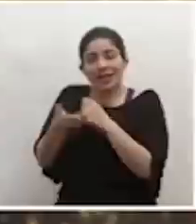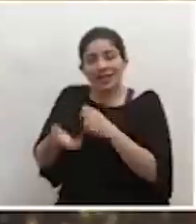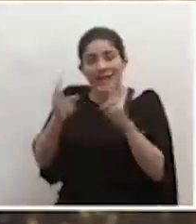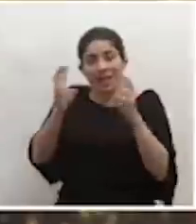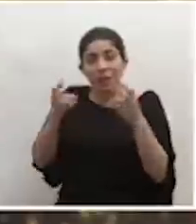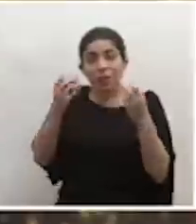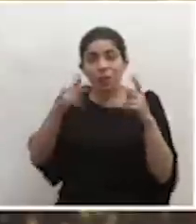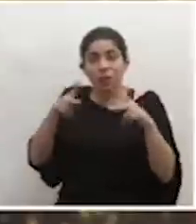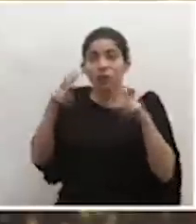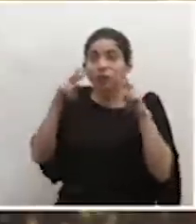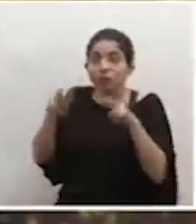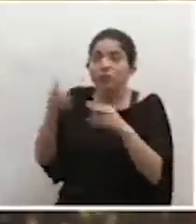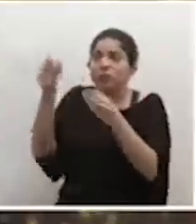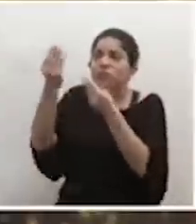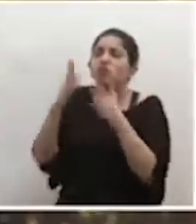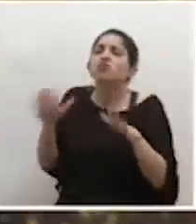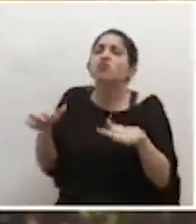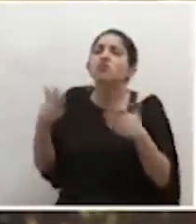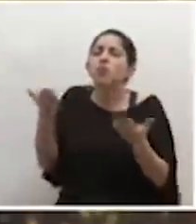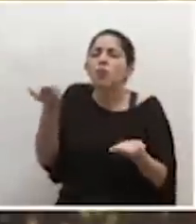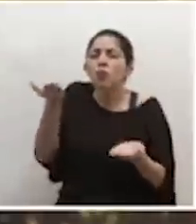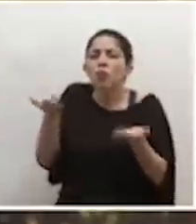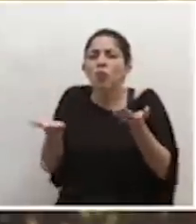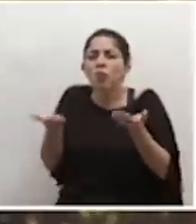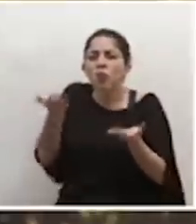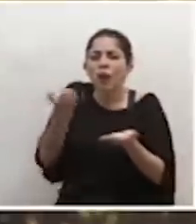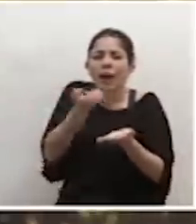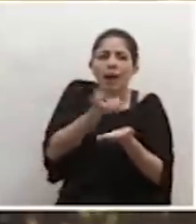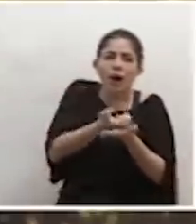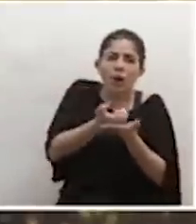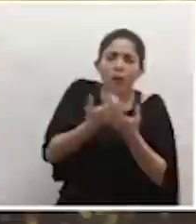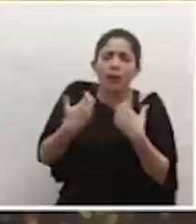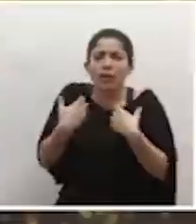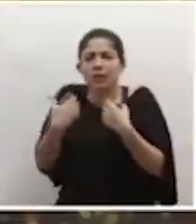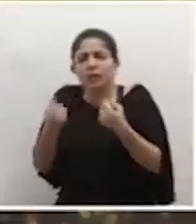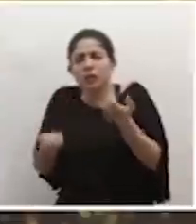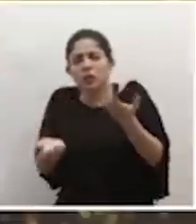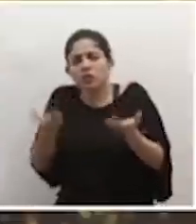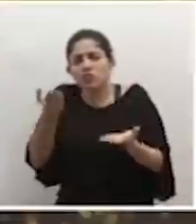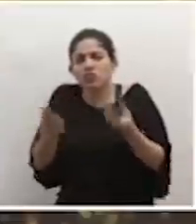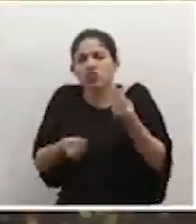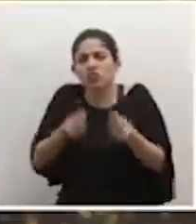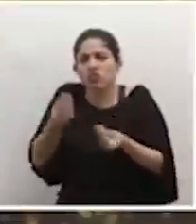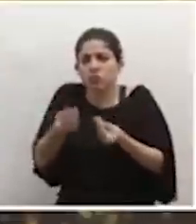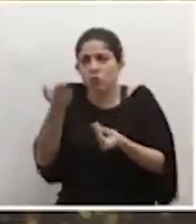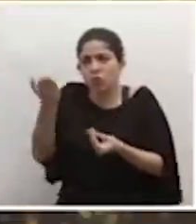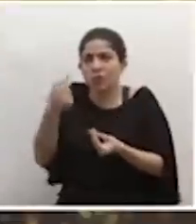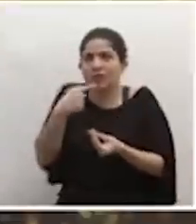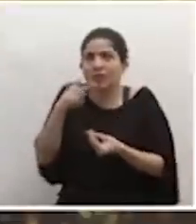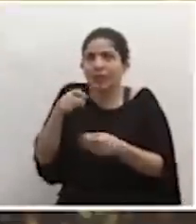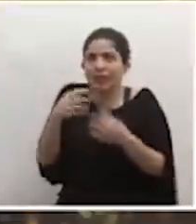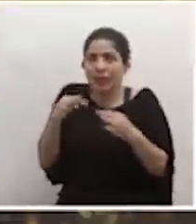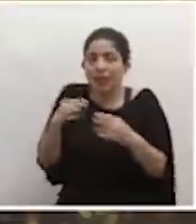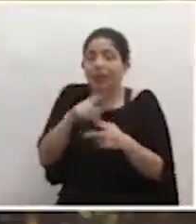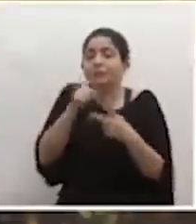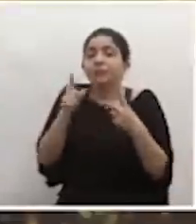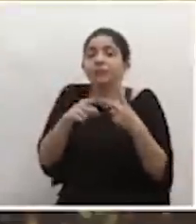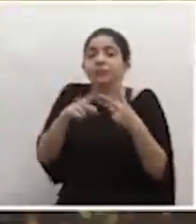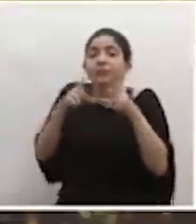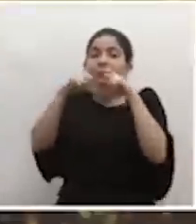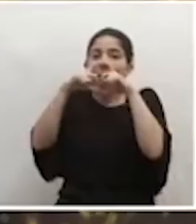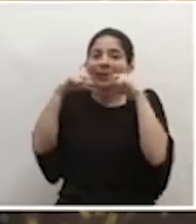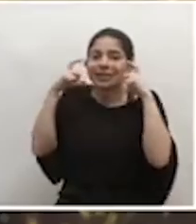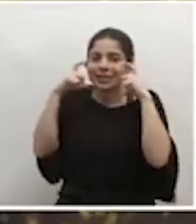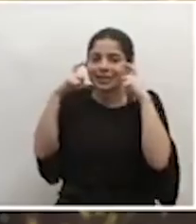muchos ven, cómo lograr ese balance entre lo económico y lo sanitario, que usted mismo ha dicho que se debe procurar. Y sobre las mascarillas, don Daniel,